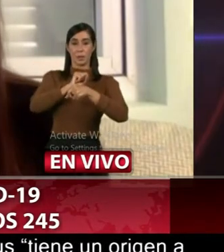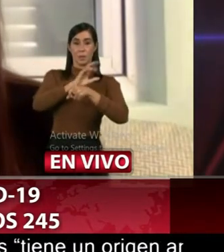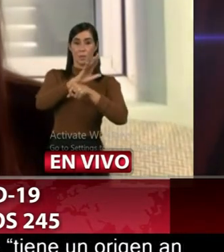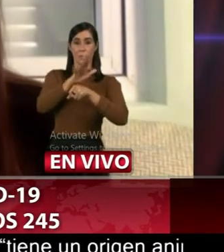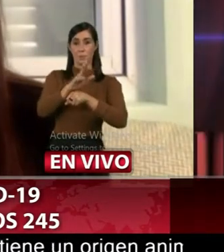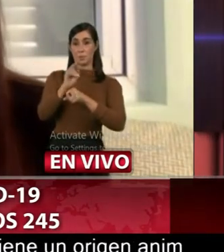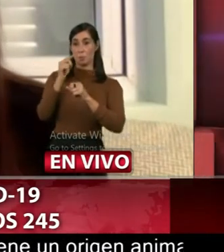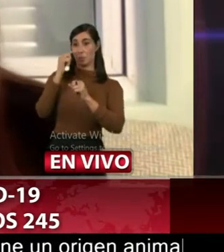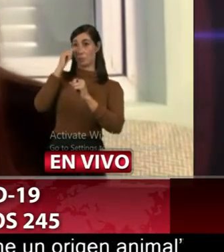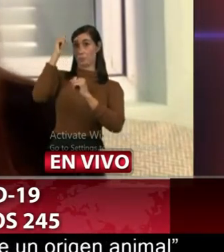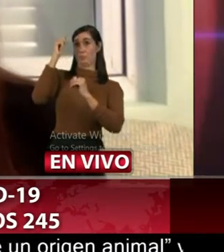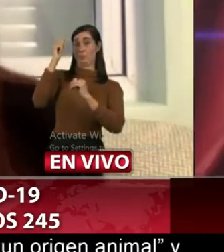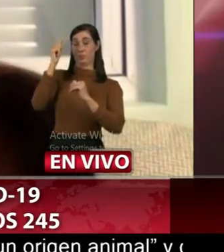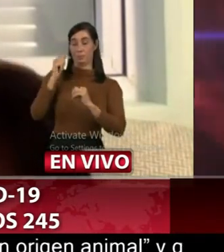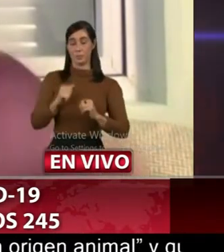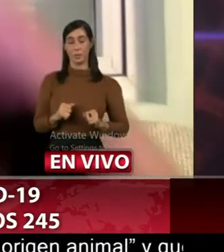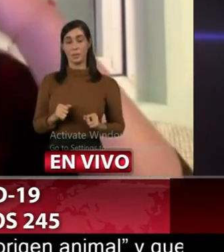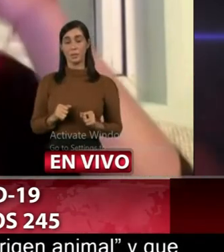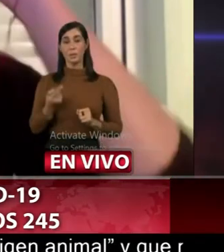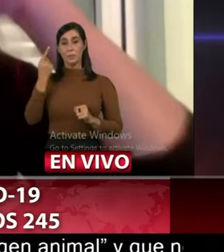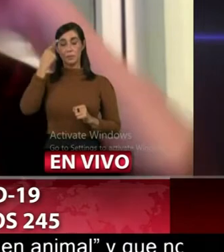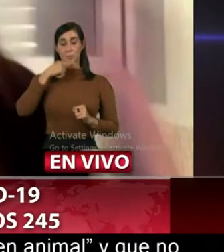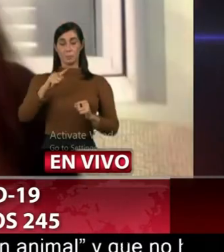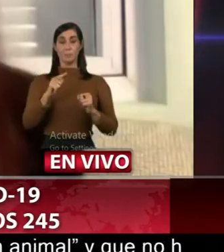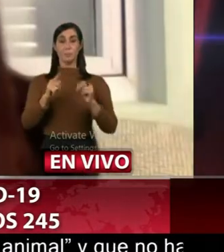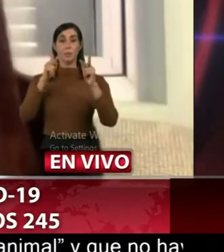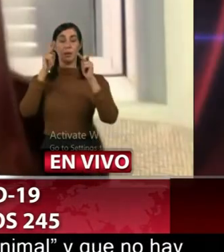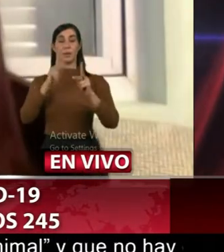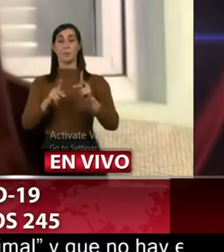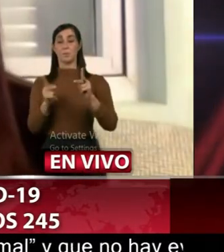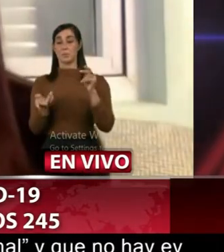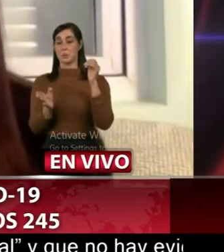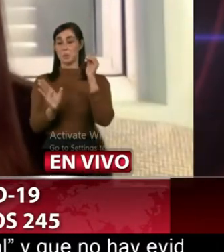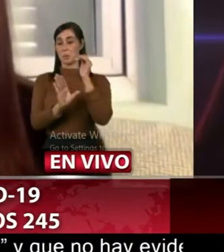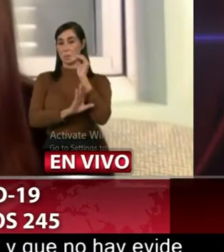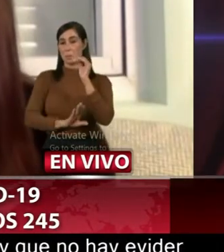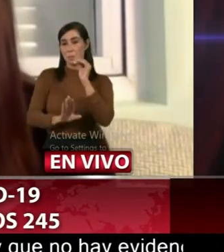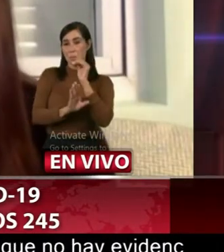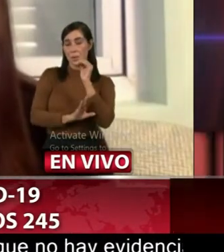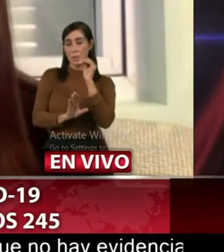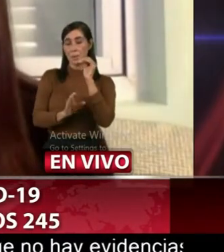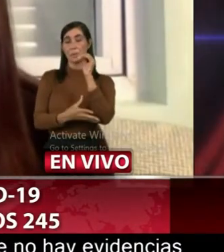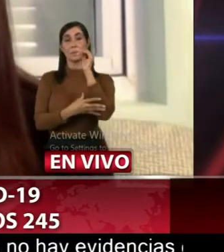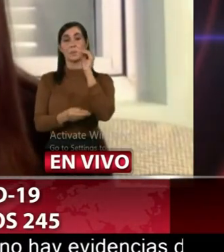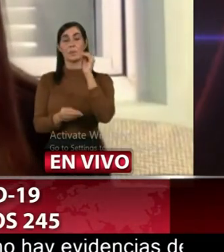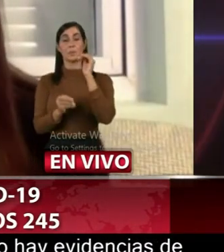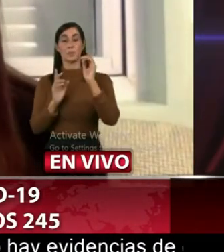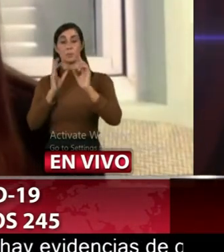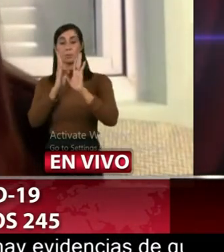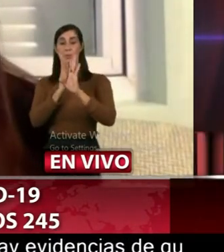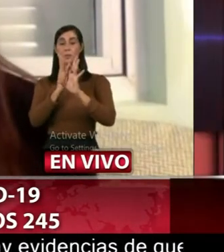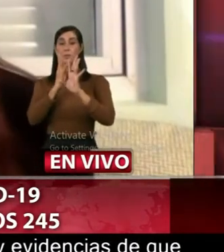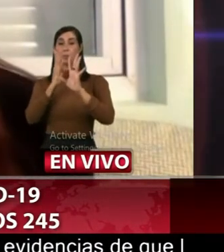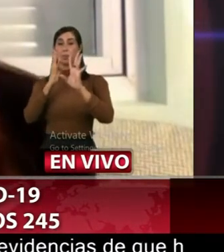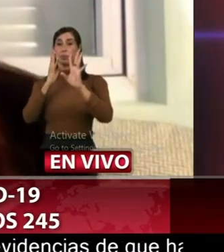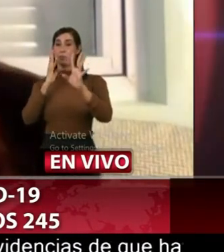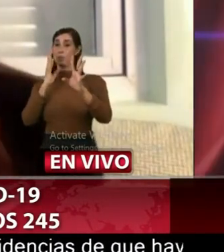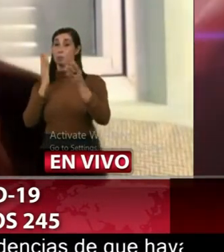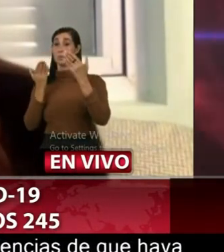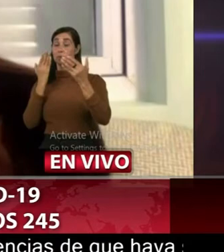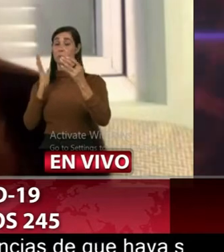y en consecuencia que las personas de menor estrato social no cumplan con la medida de distanciamiento o de